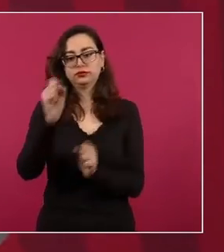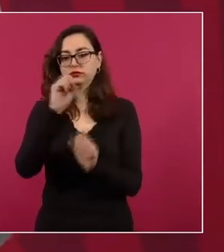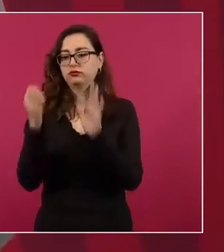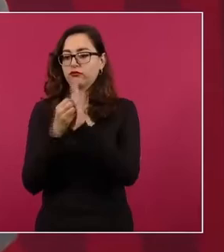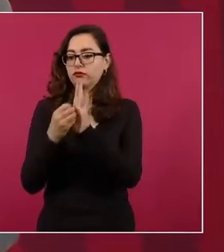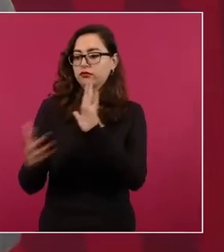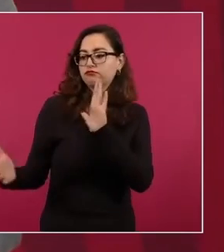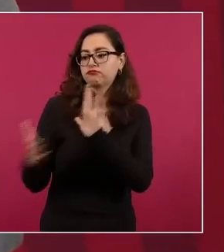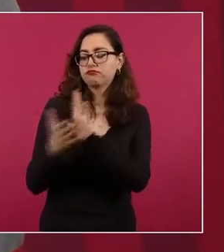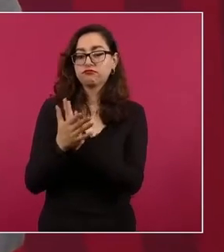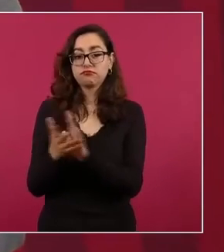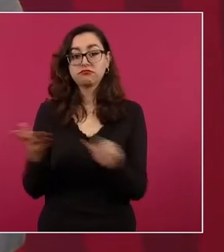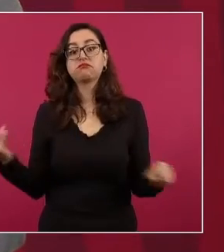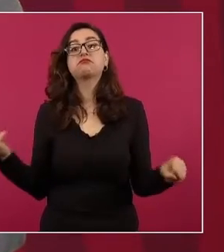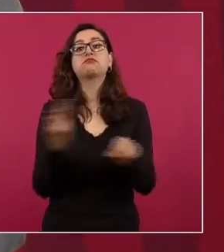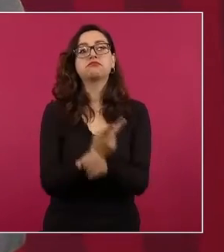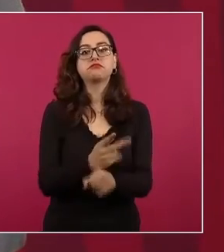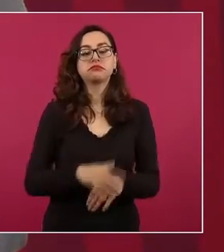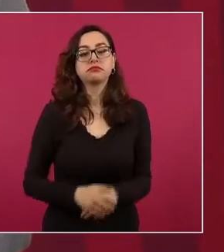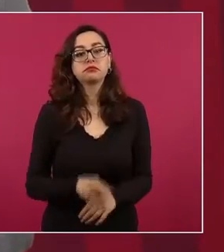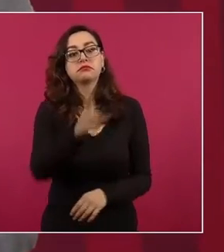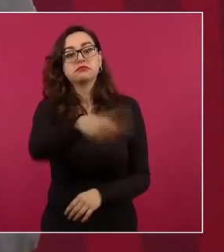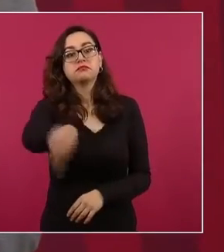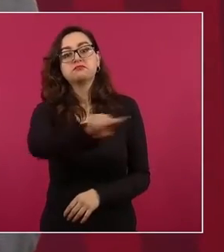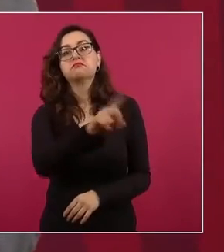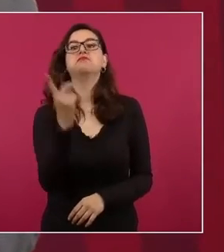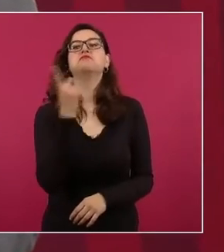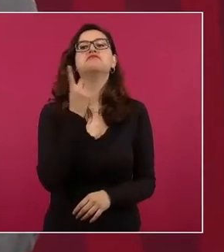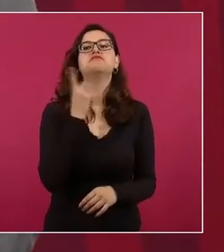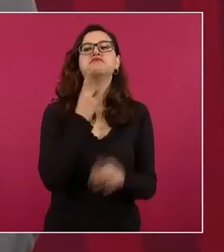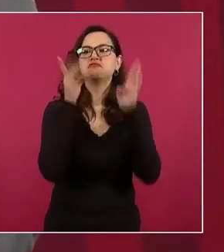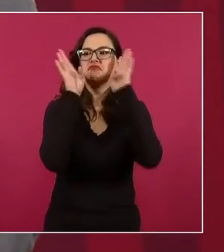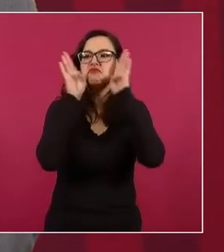conservadores, votaron en contra.